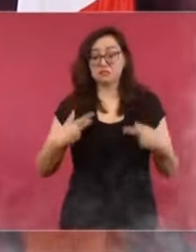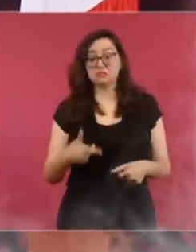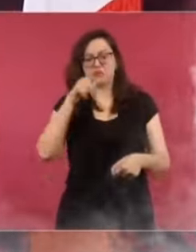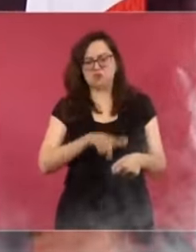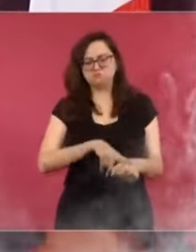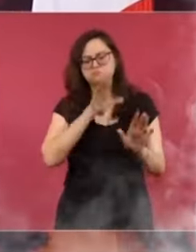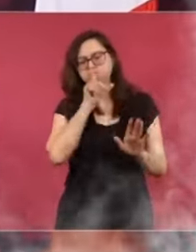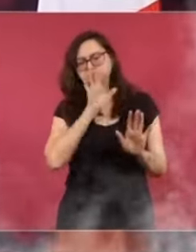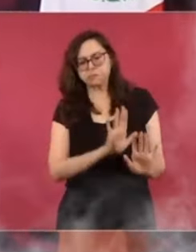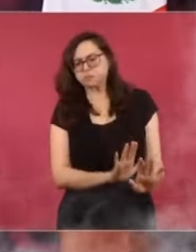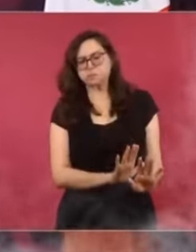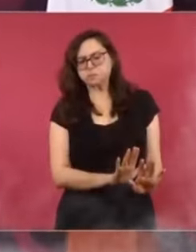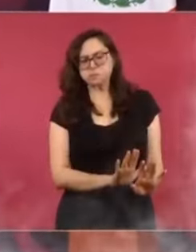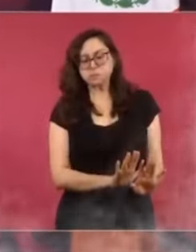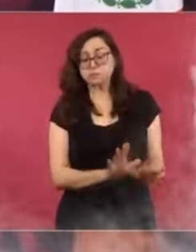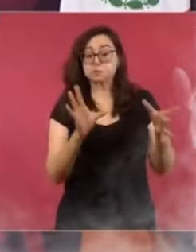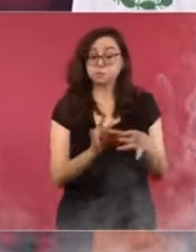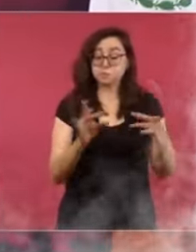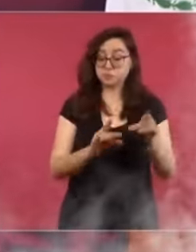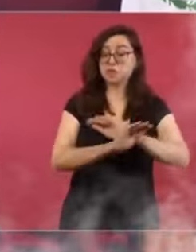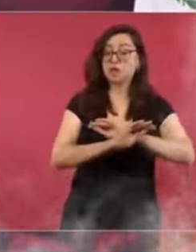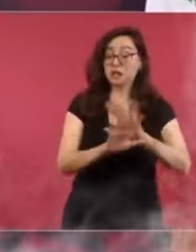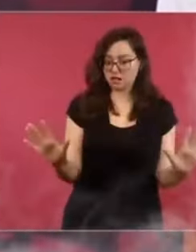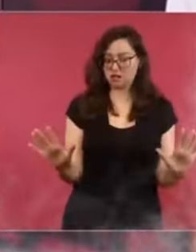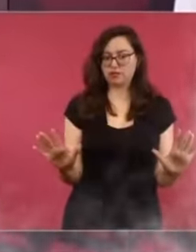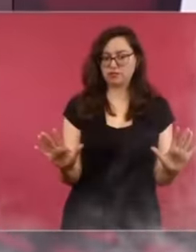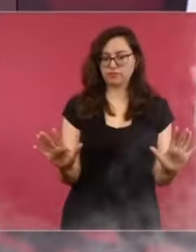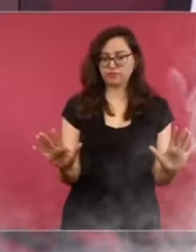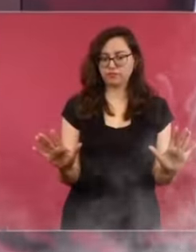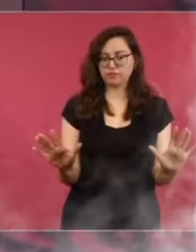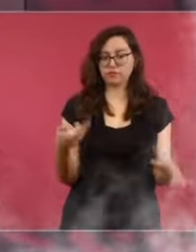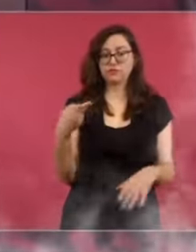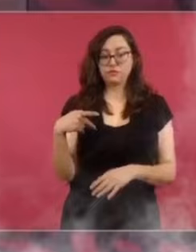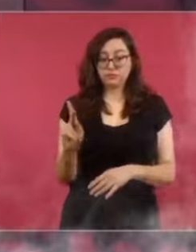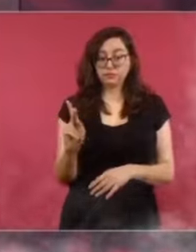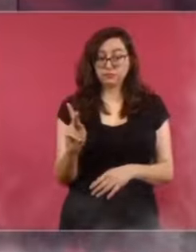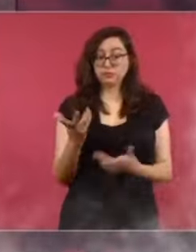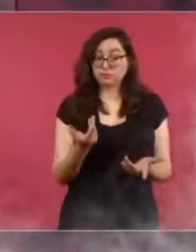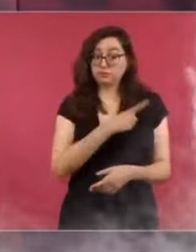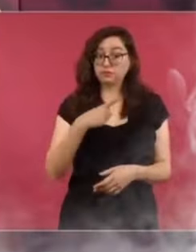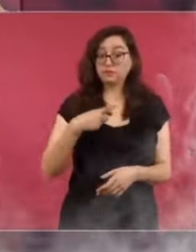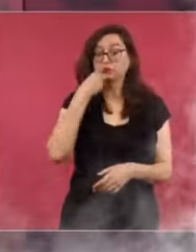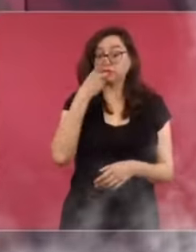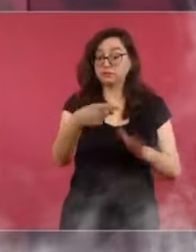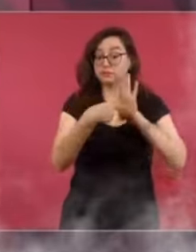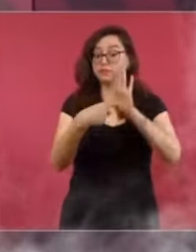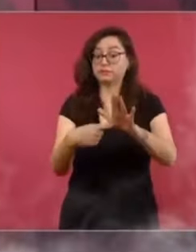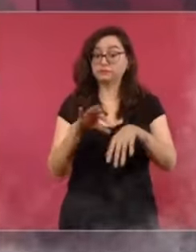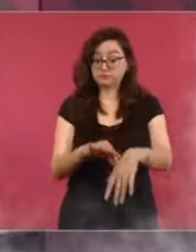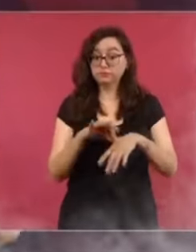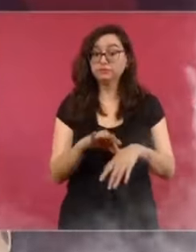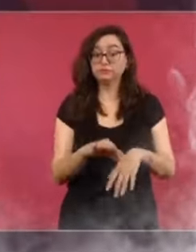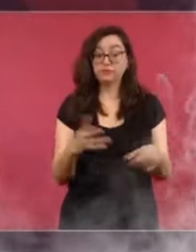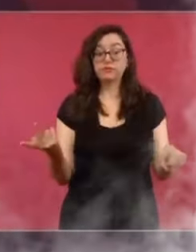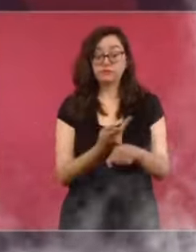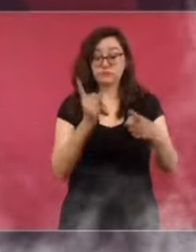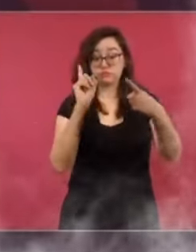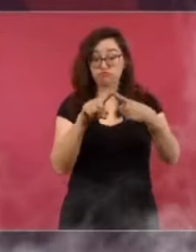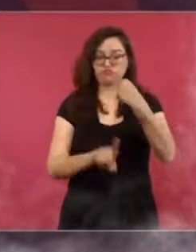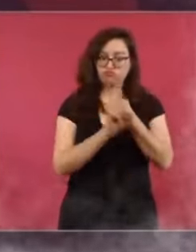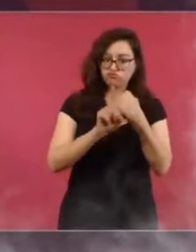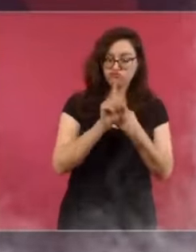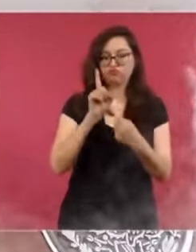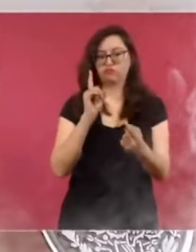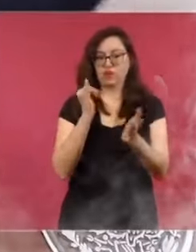aclarar las cosas. Pero hay una realidad. A partir de que se dan estas diferencias,